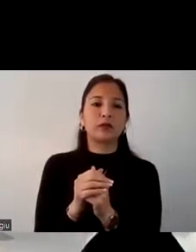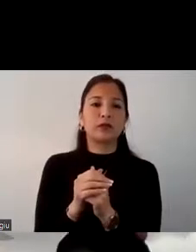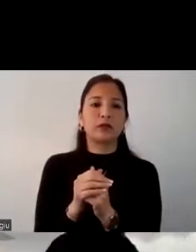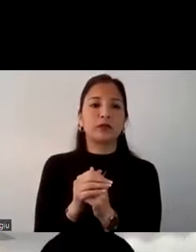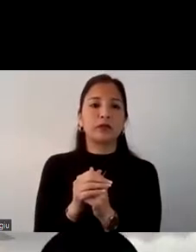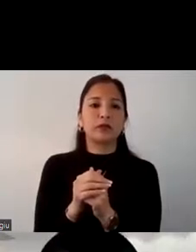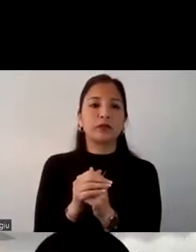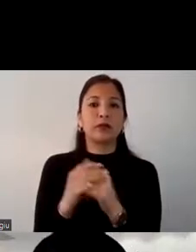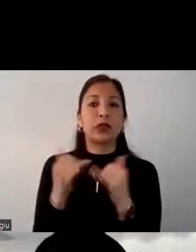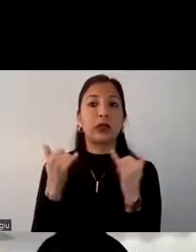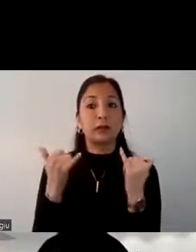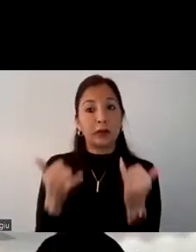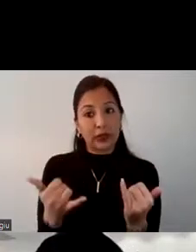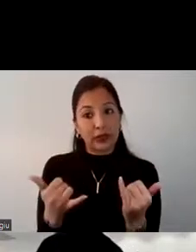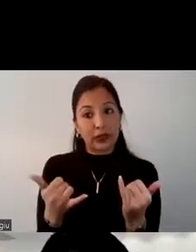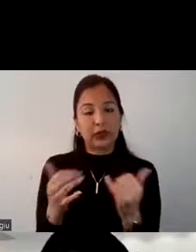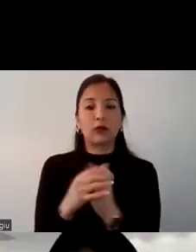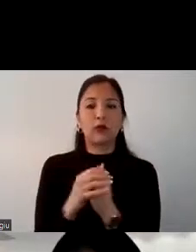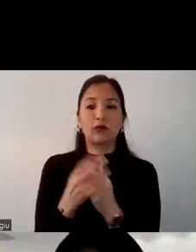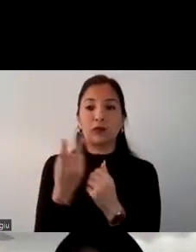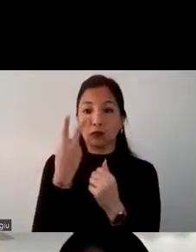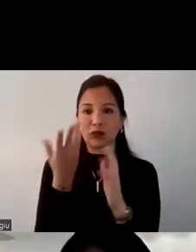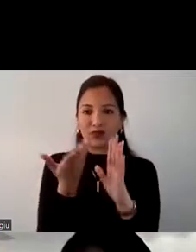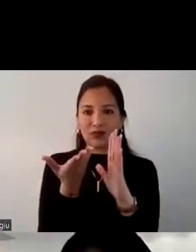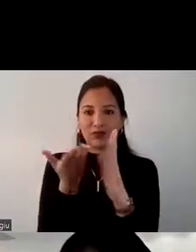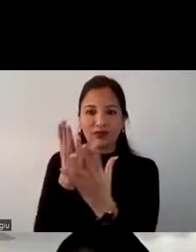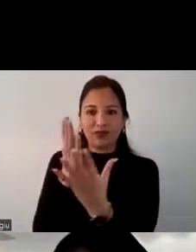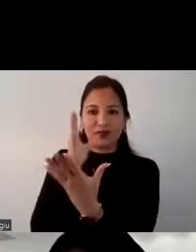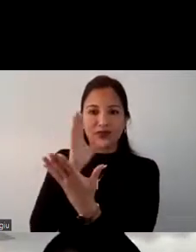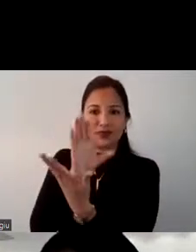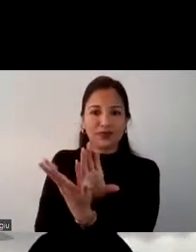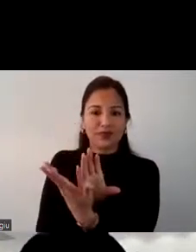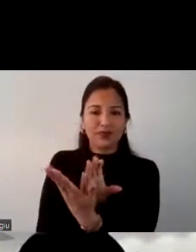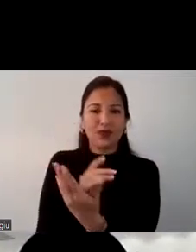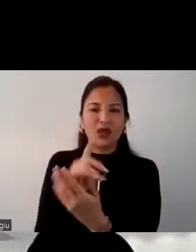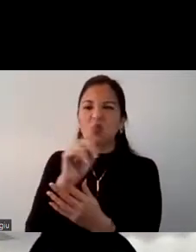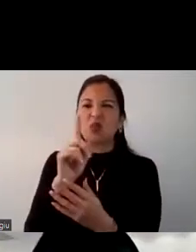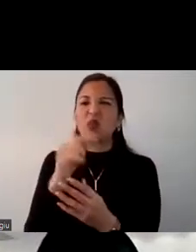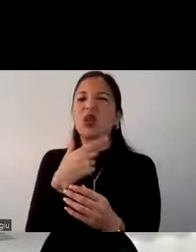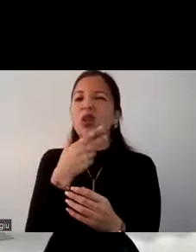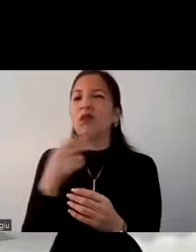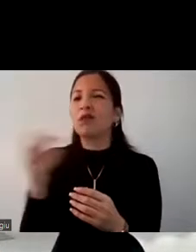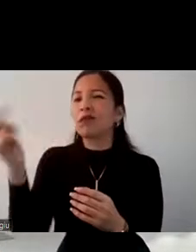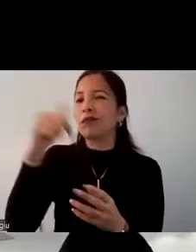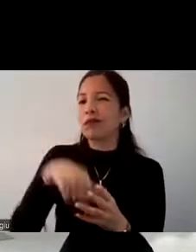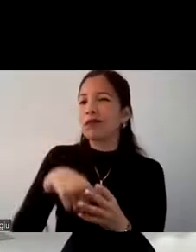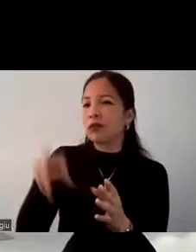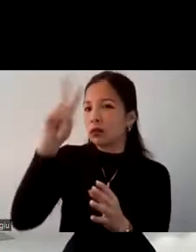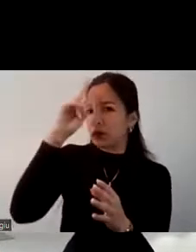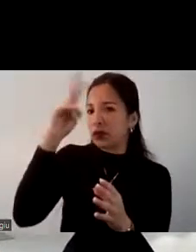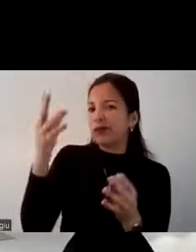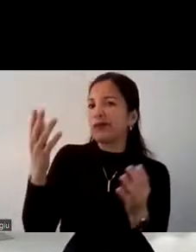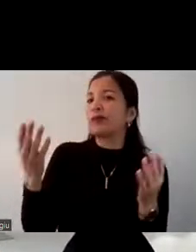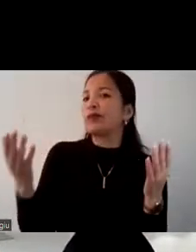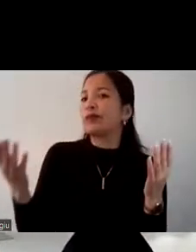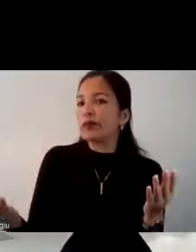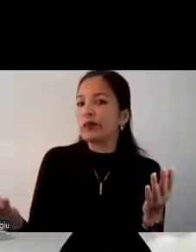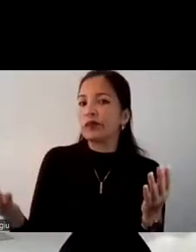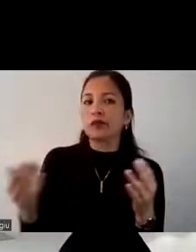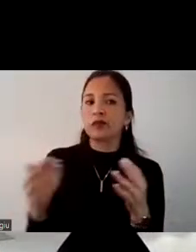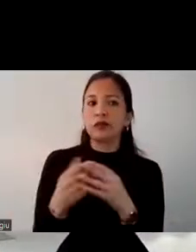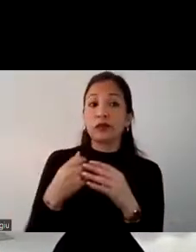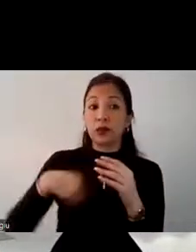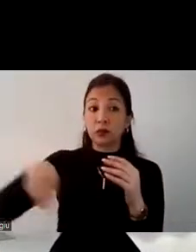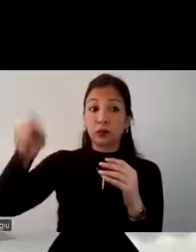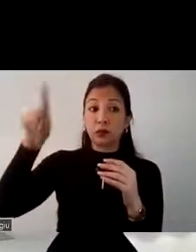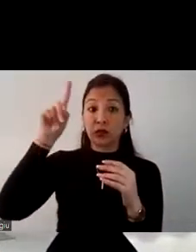pero también vamos a ver el otro lado razones por las cuales no estarían considerando nuestro país pues la primera